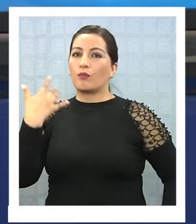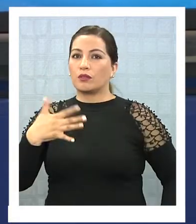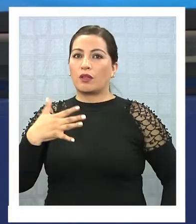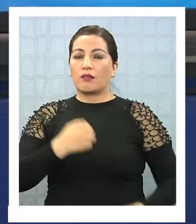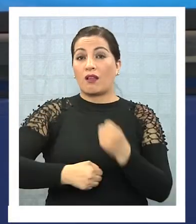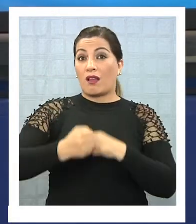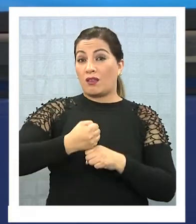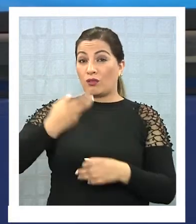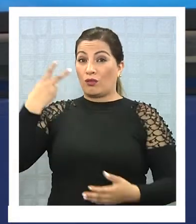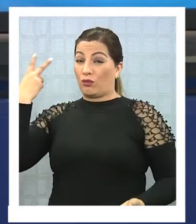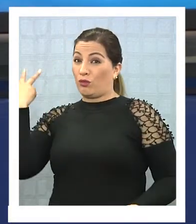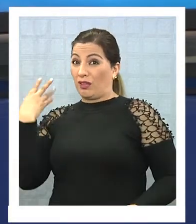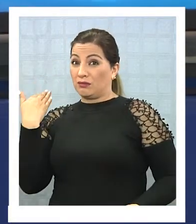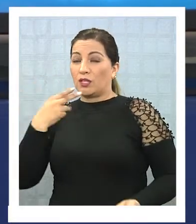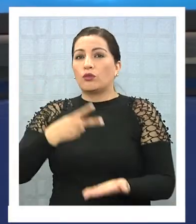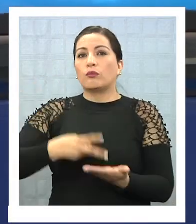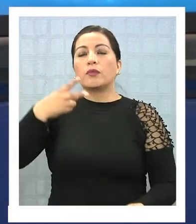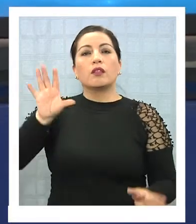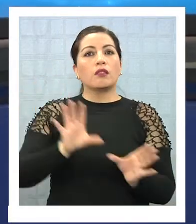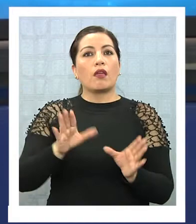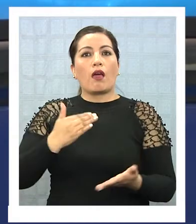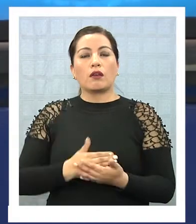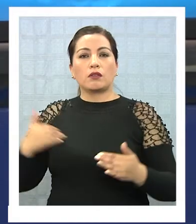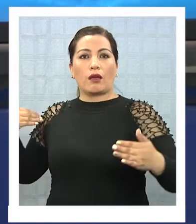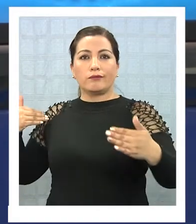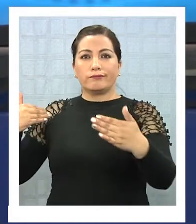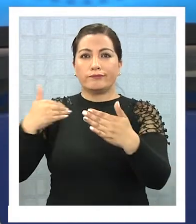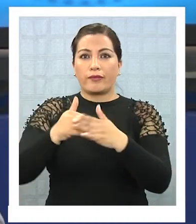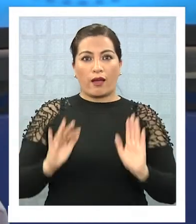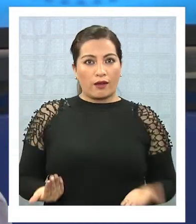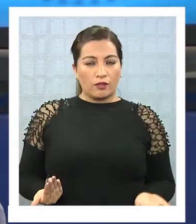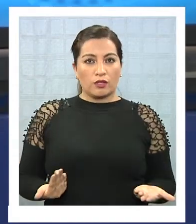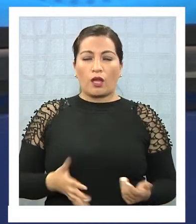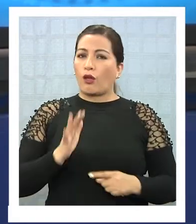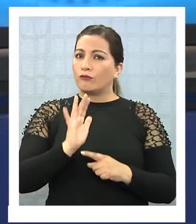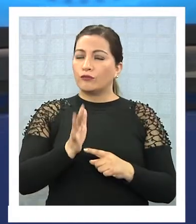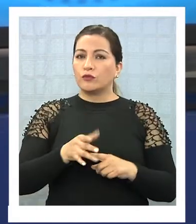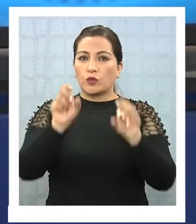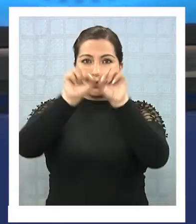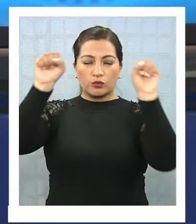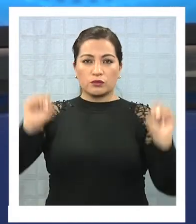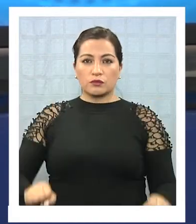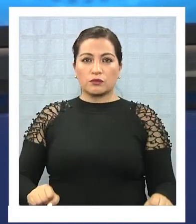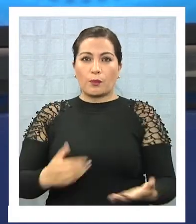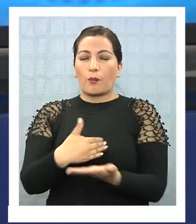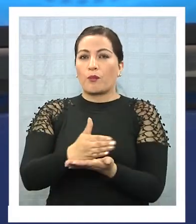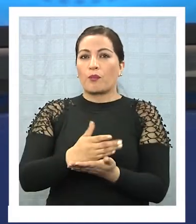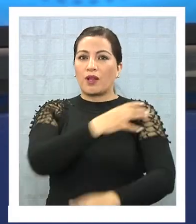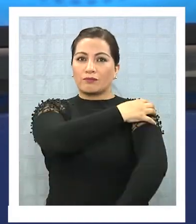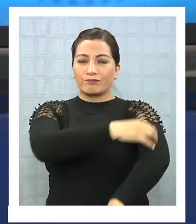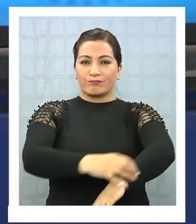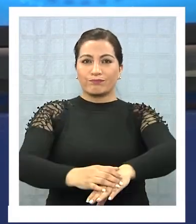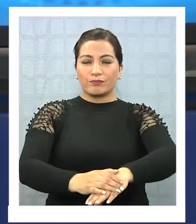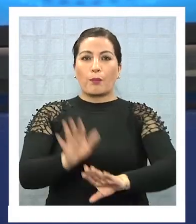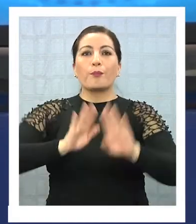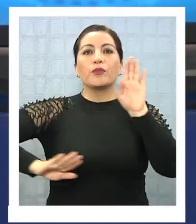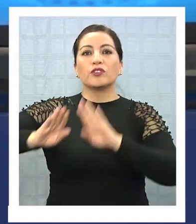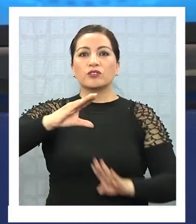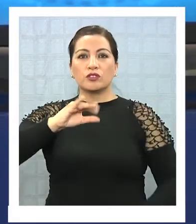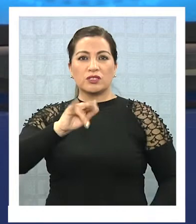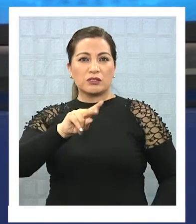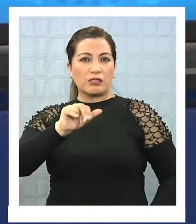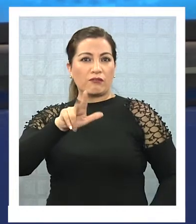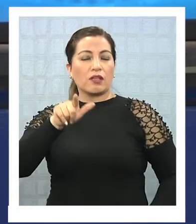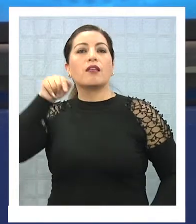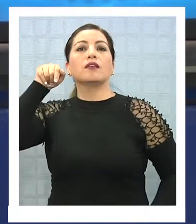2010 a la fecha. Lo que se está... Y funciona bajo un sistema de un plan nacional de protección civil, que es un documento